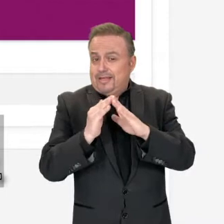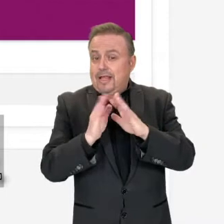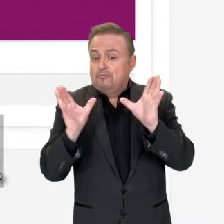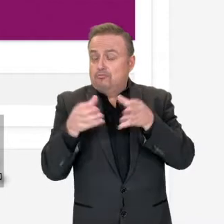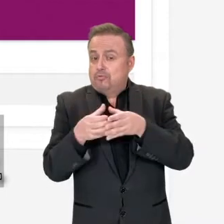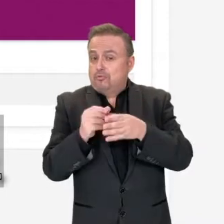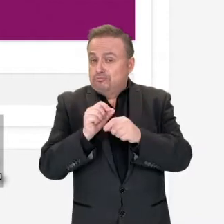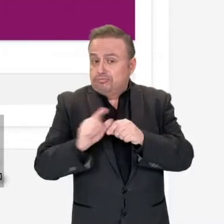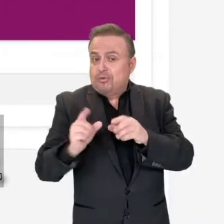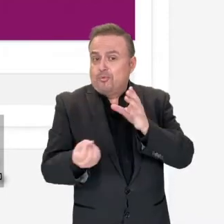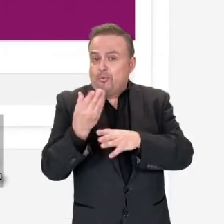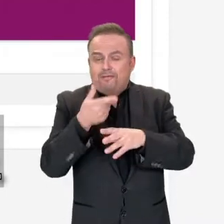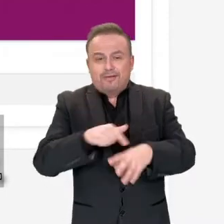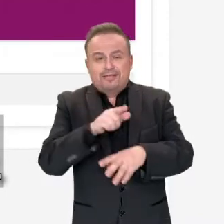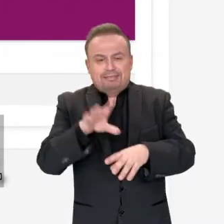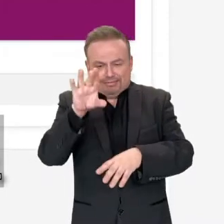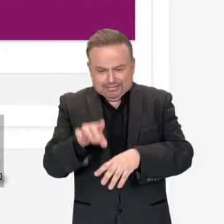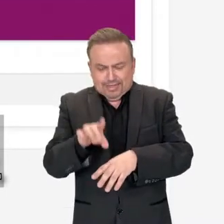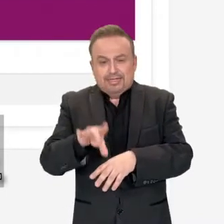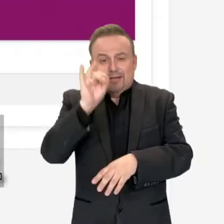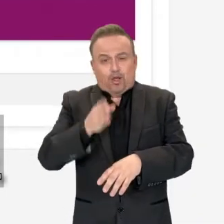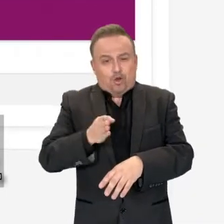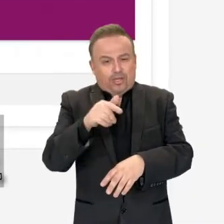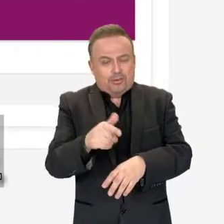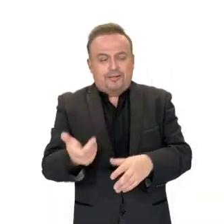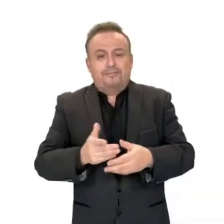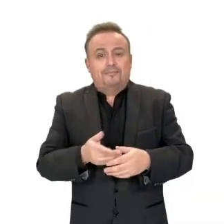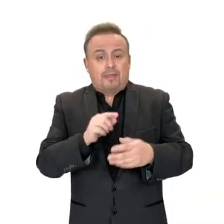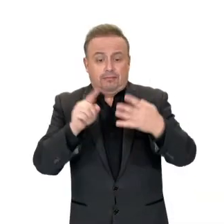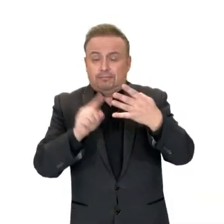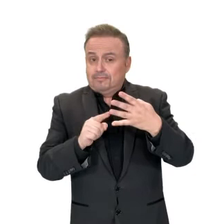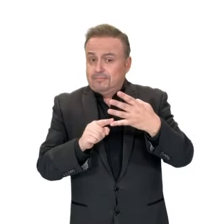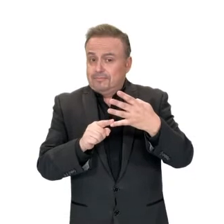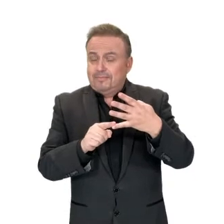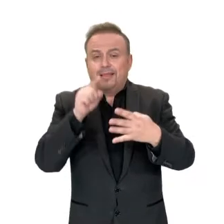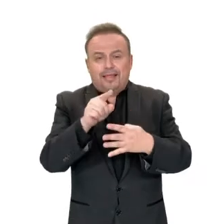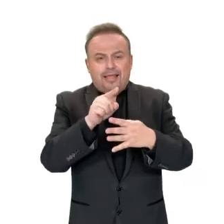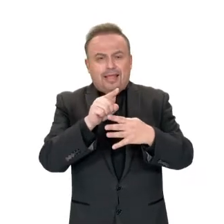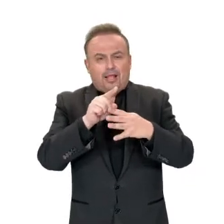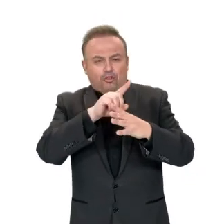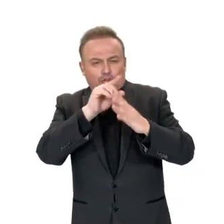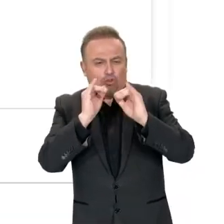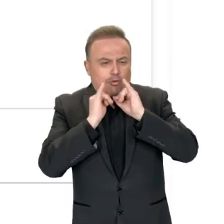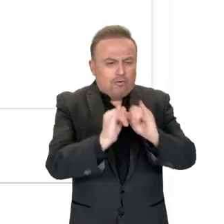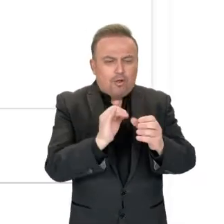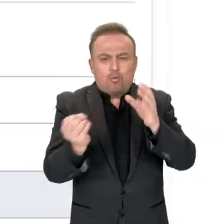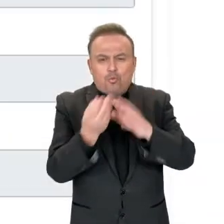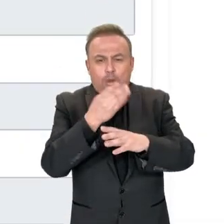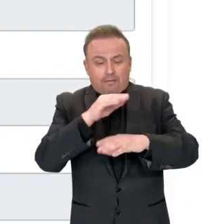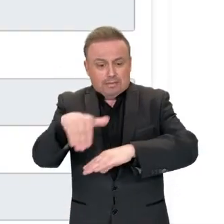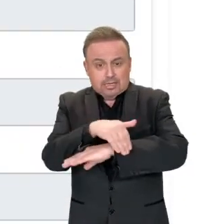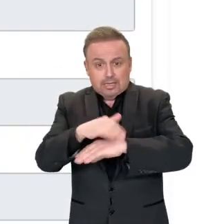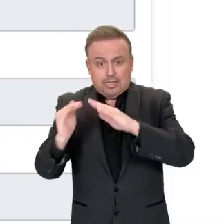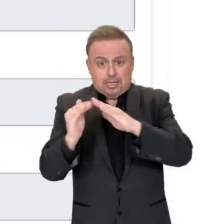formando un nuevo hogar. Posteriormente, selecciona botón Continuar. Paso 4. Completa la información de tu nuevo